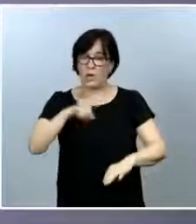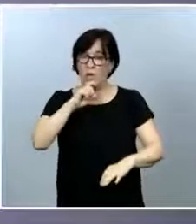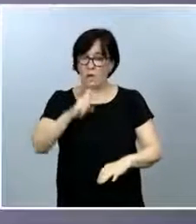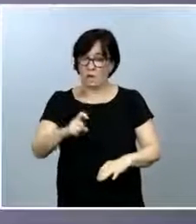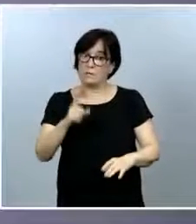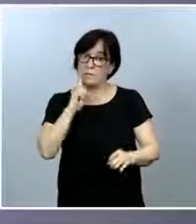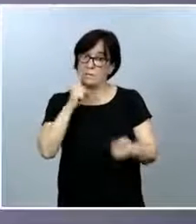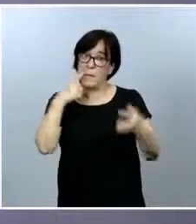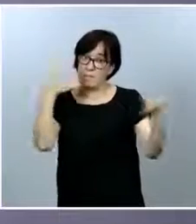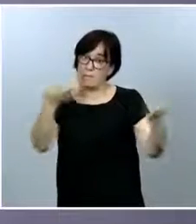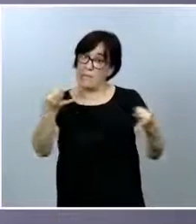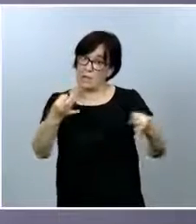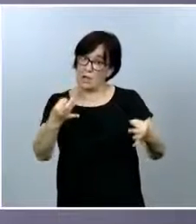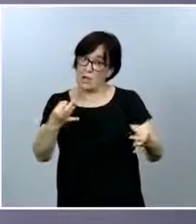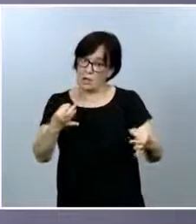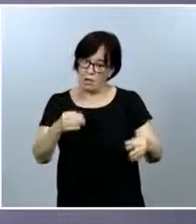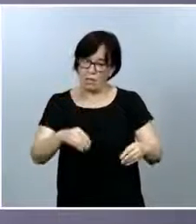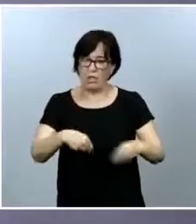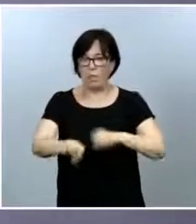que conllevan?